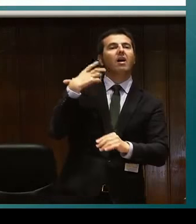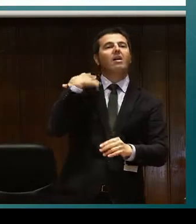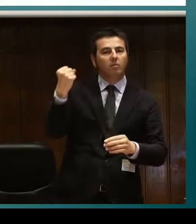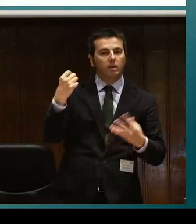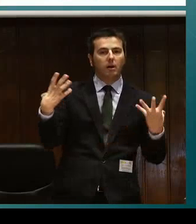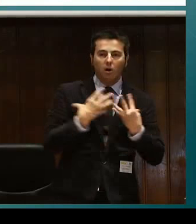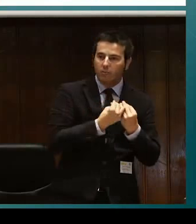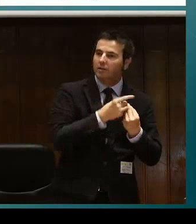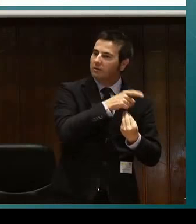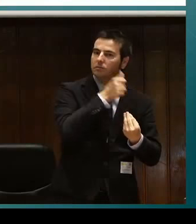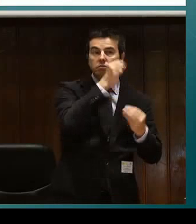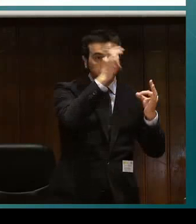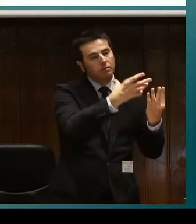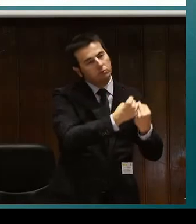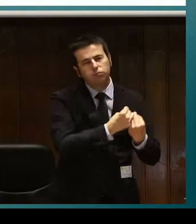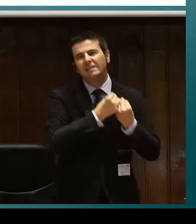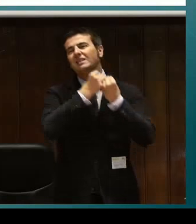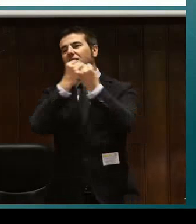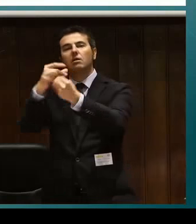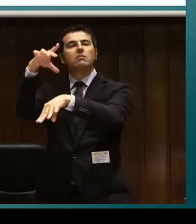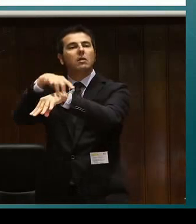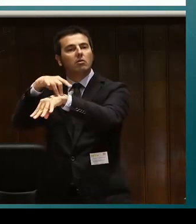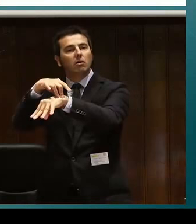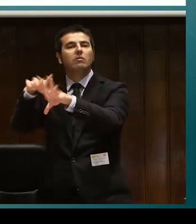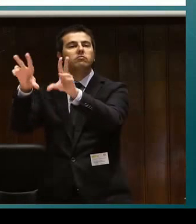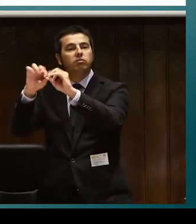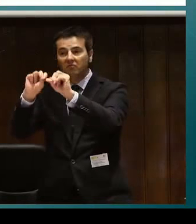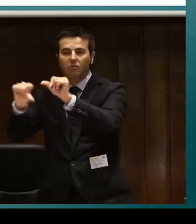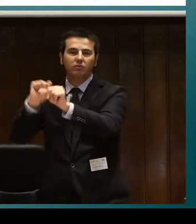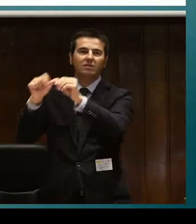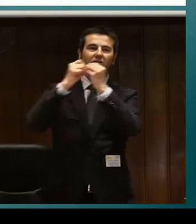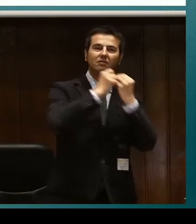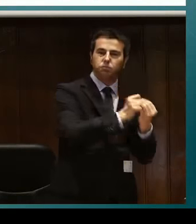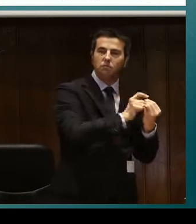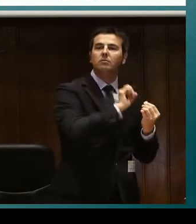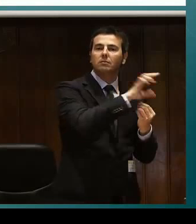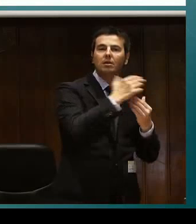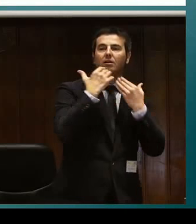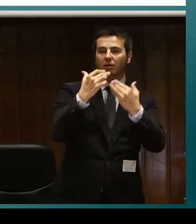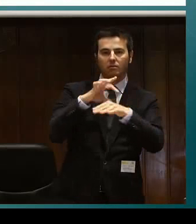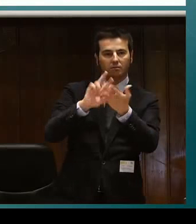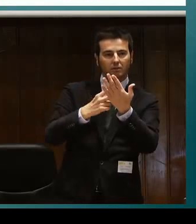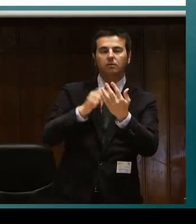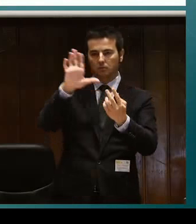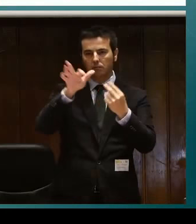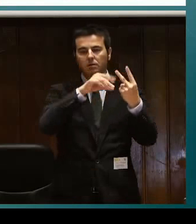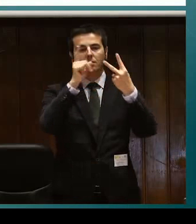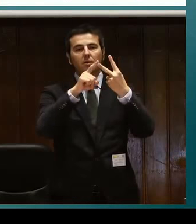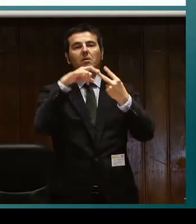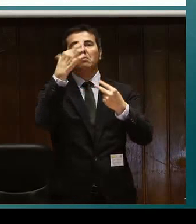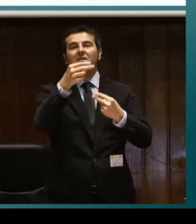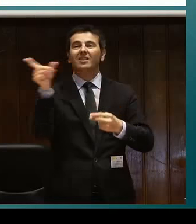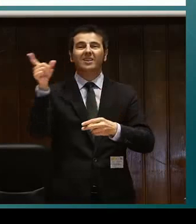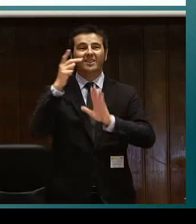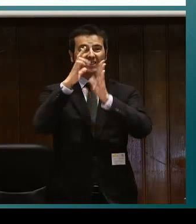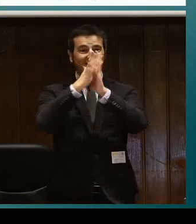un guía intérprete para que le recoja y le acompañe al lugar del servicio por ejemplo al médico y después el guía intérprete le vuelve a acompañar